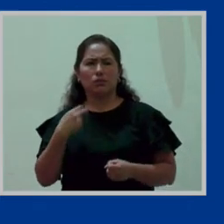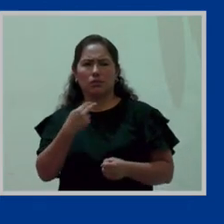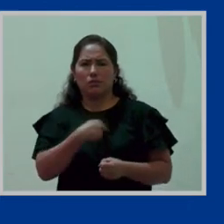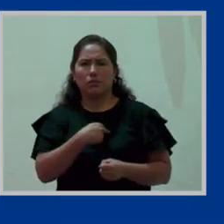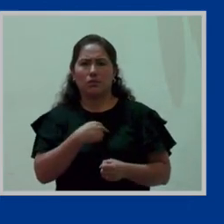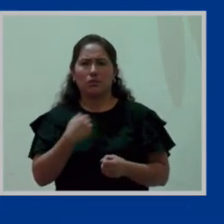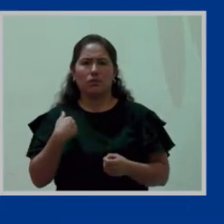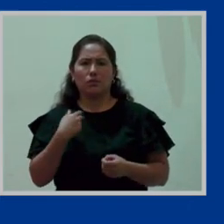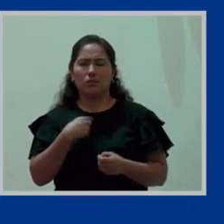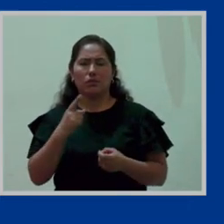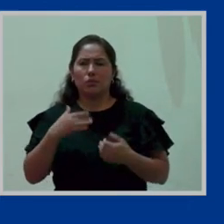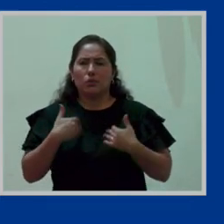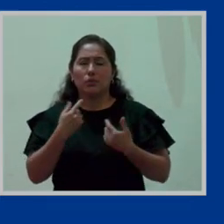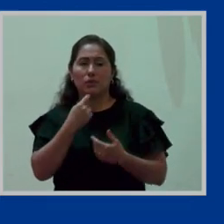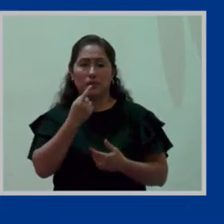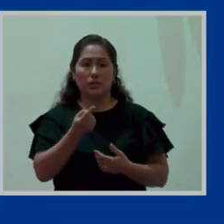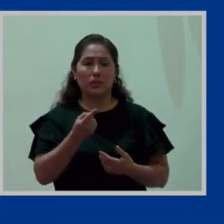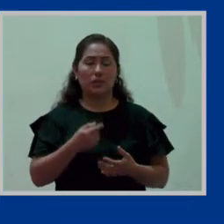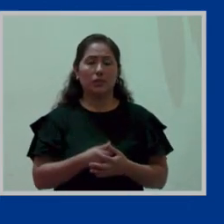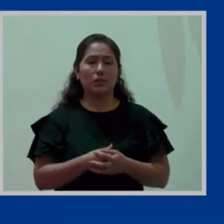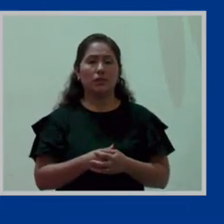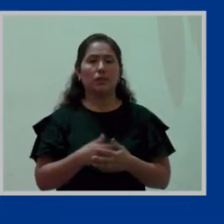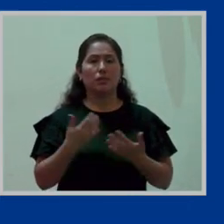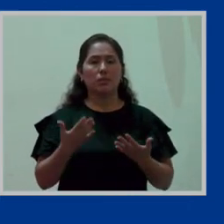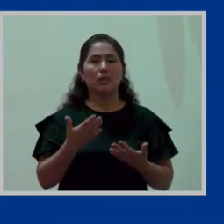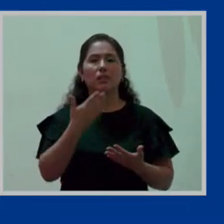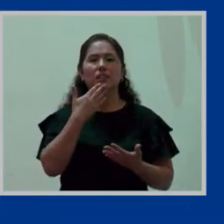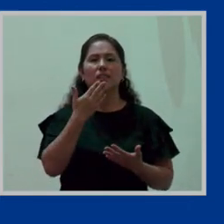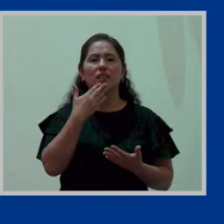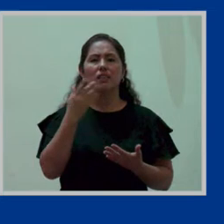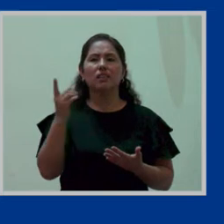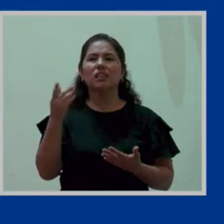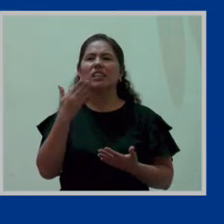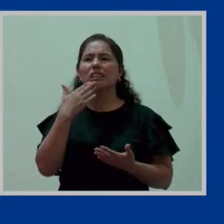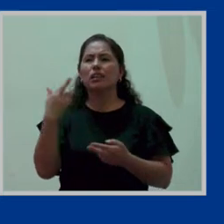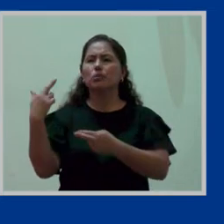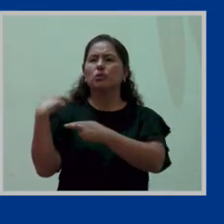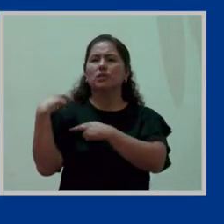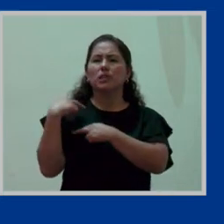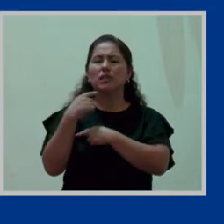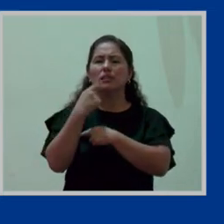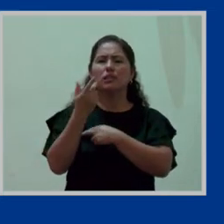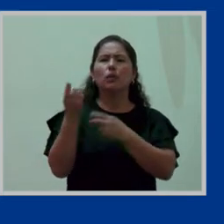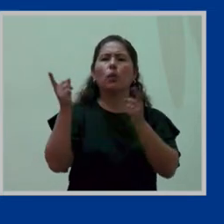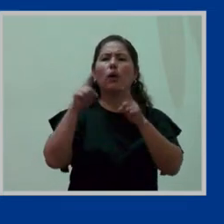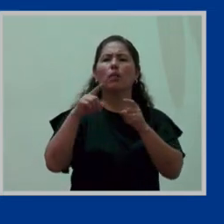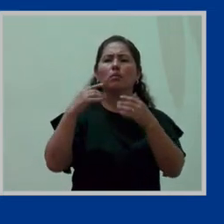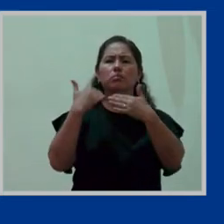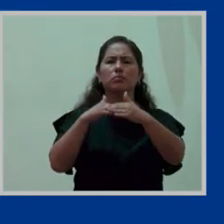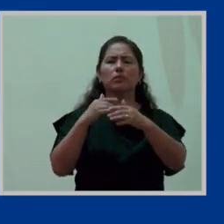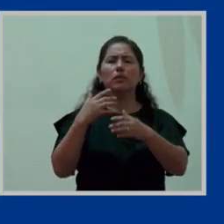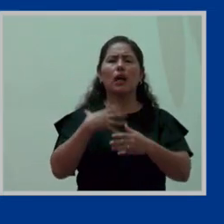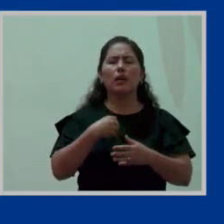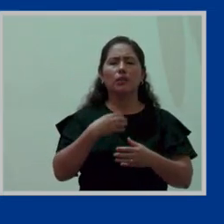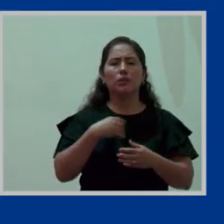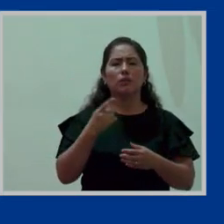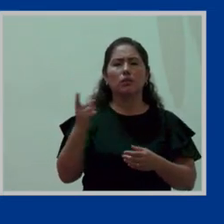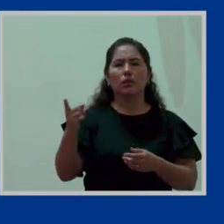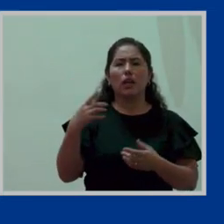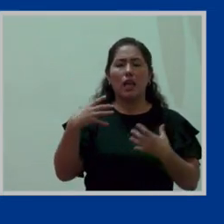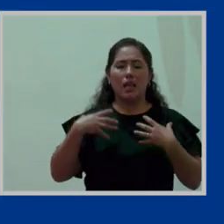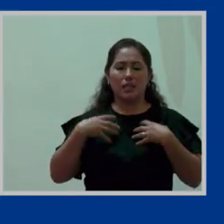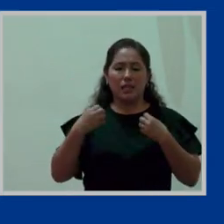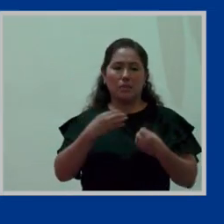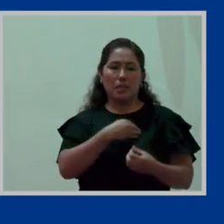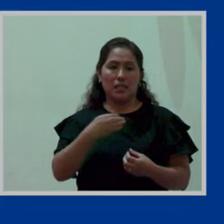esa competencia quien tiene esa competencia es el ministerio de salud y esa competencia ya lo dijo